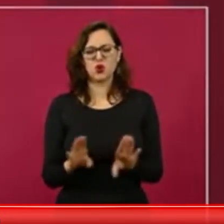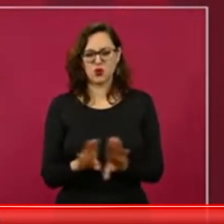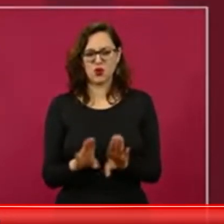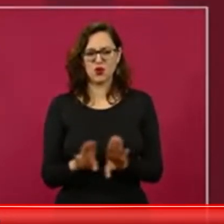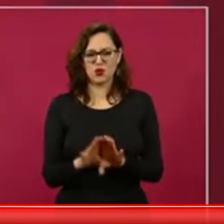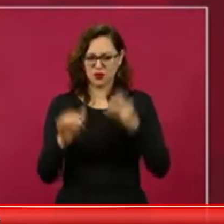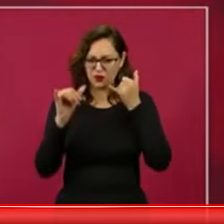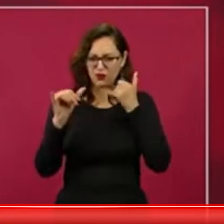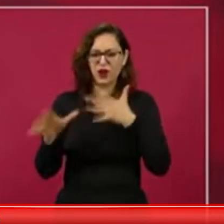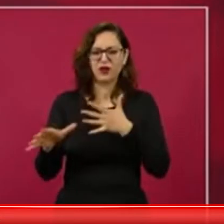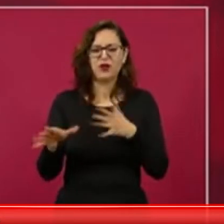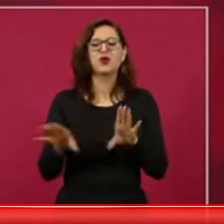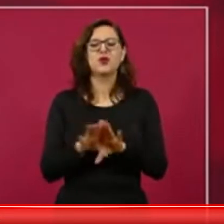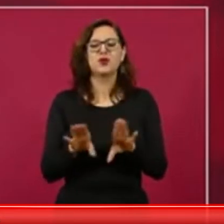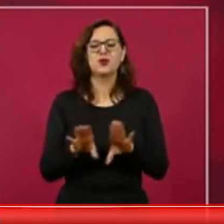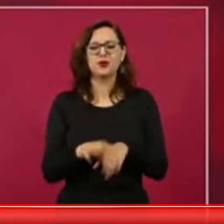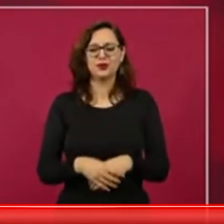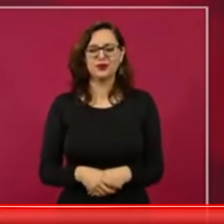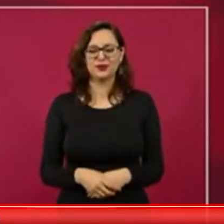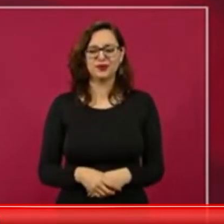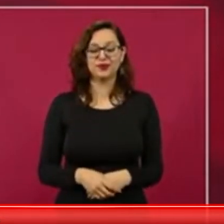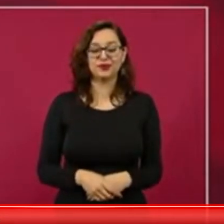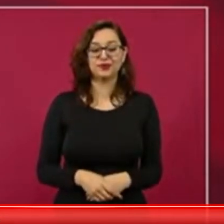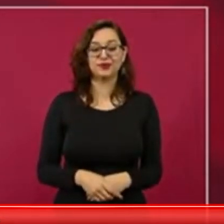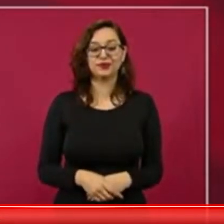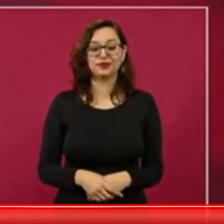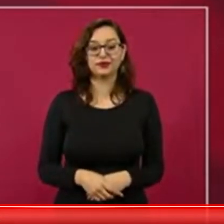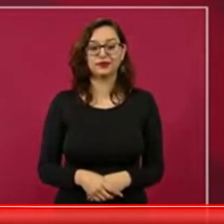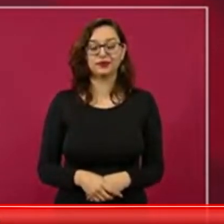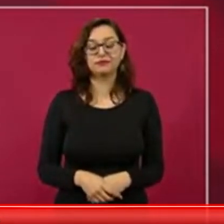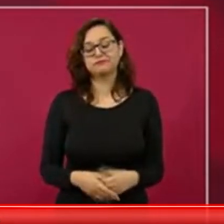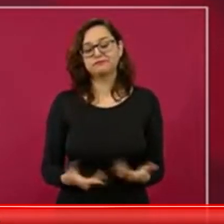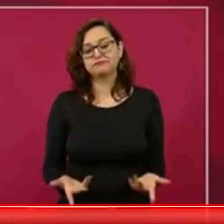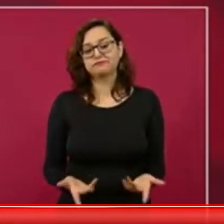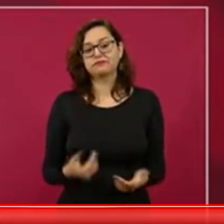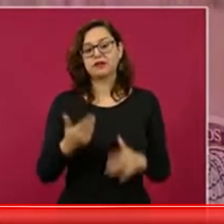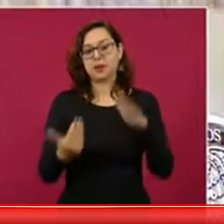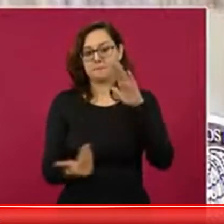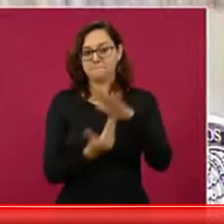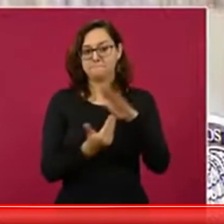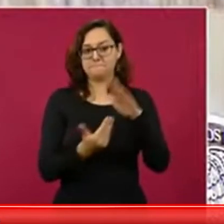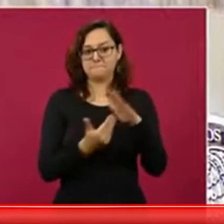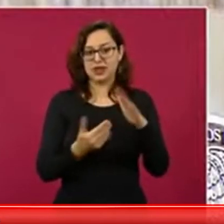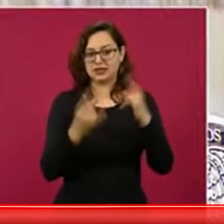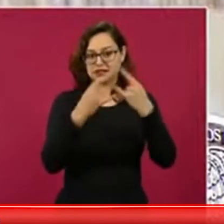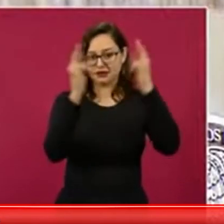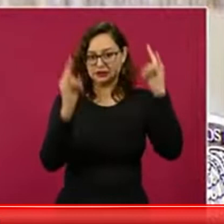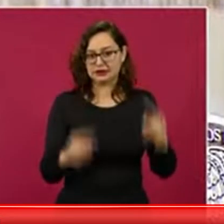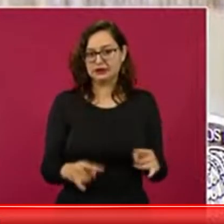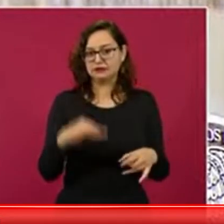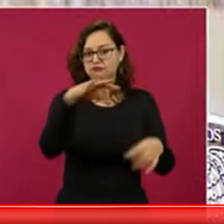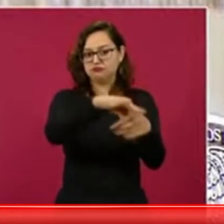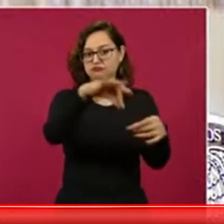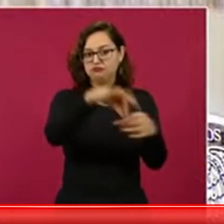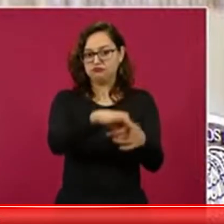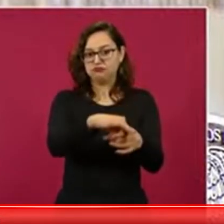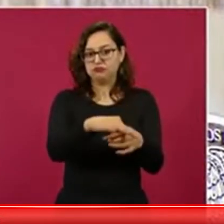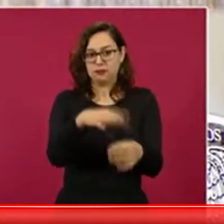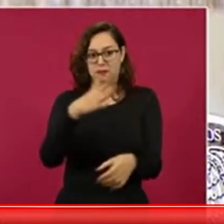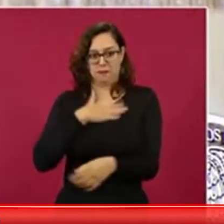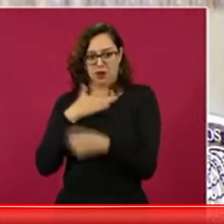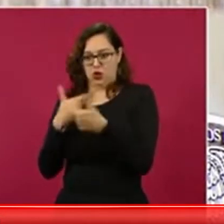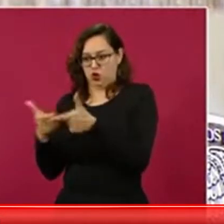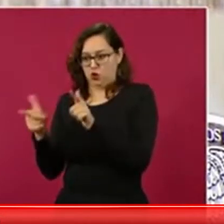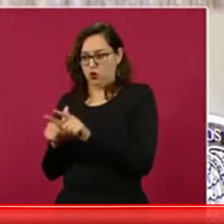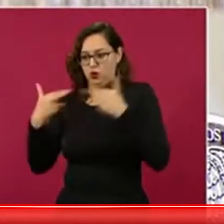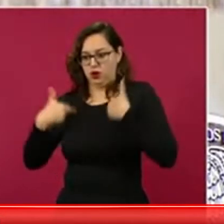No nos permitieron tener representantes en las casillas, porque